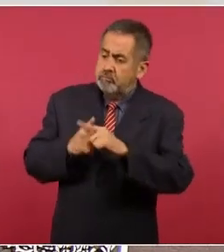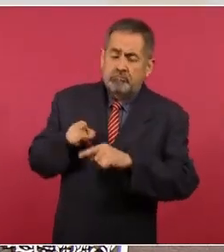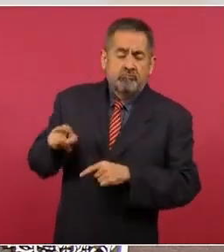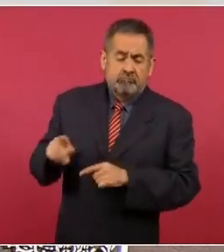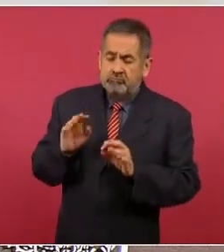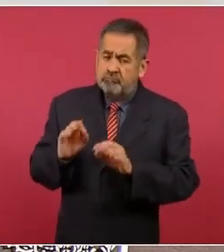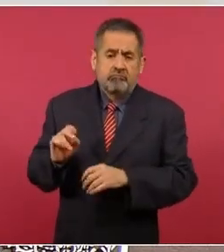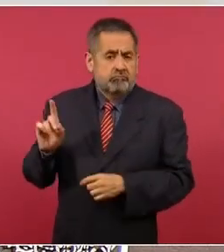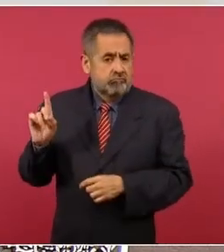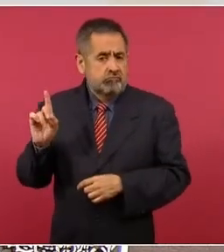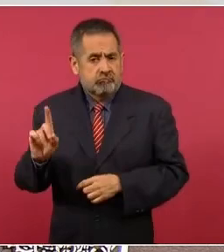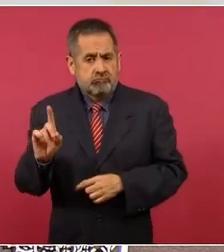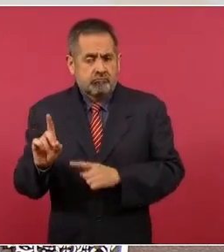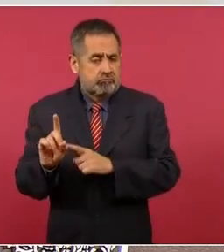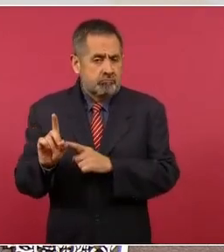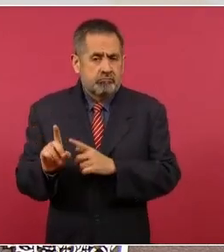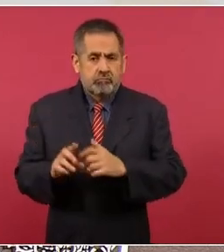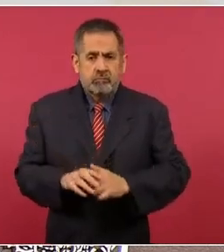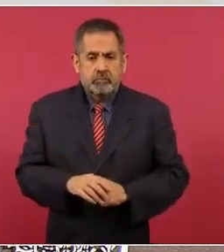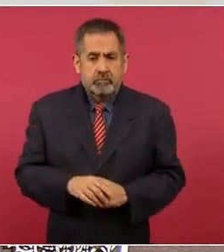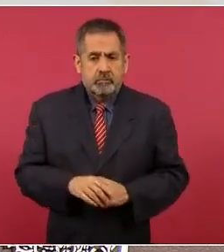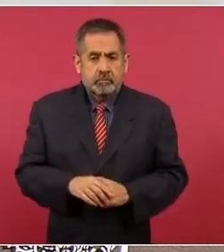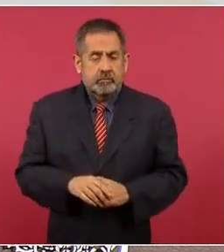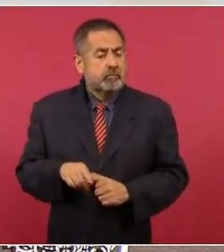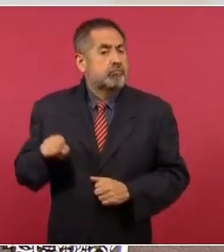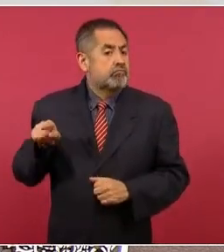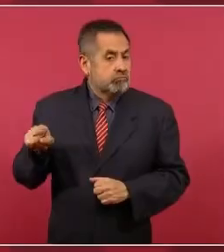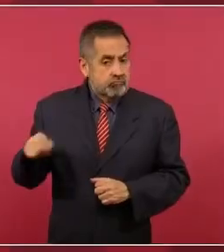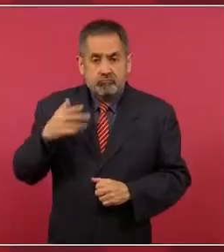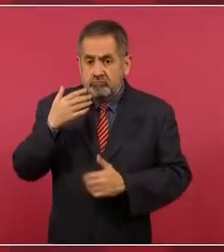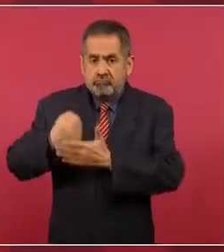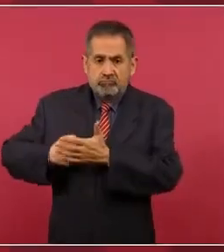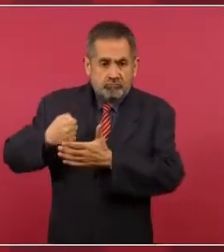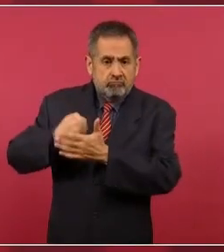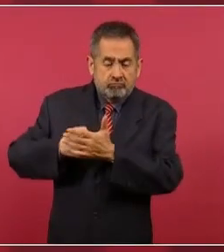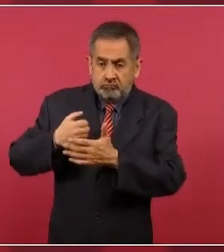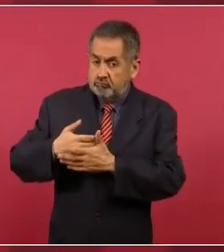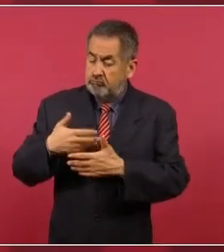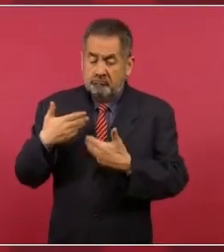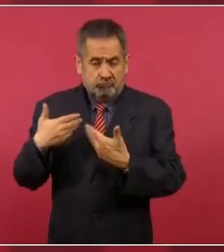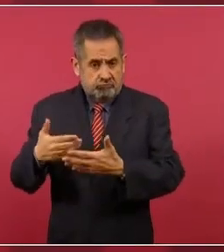que viene de un movimiento